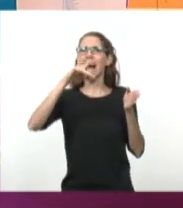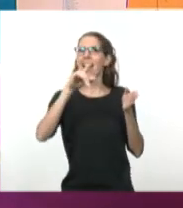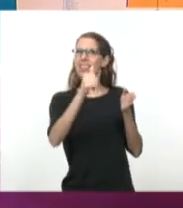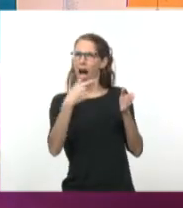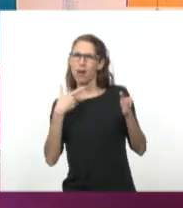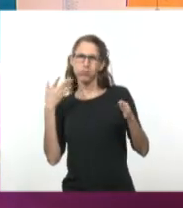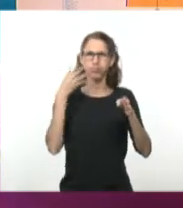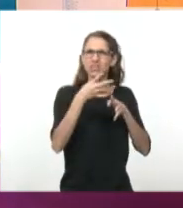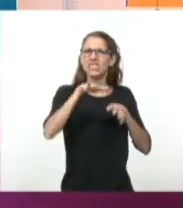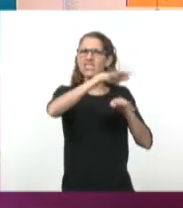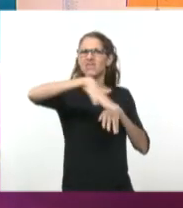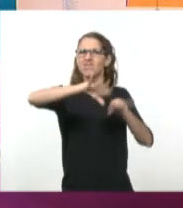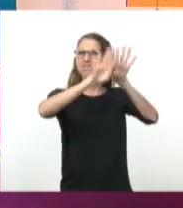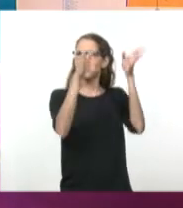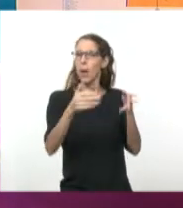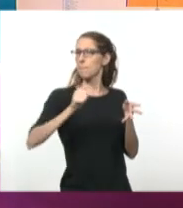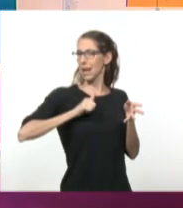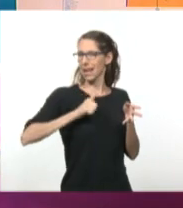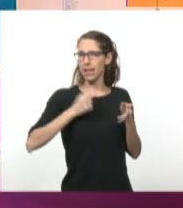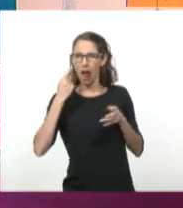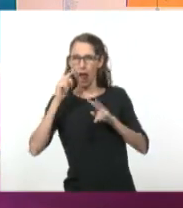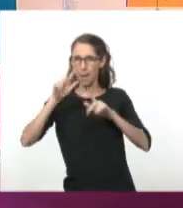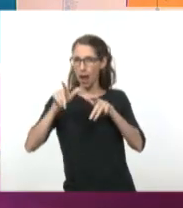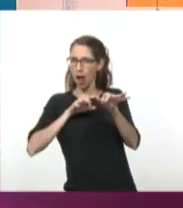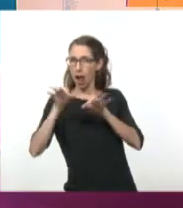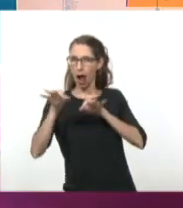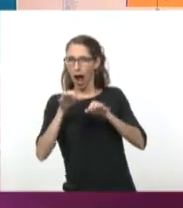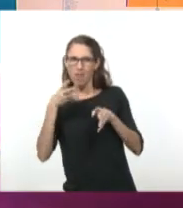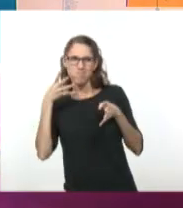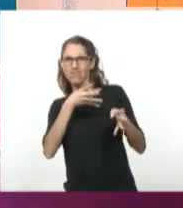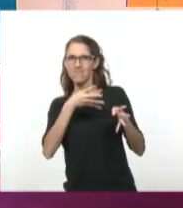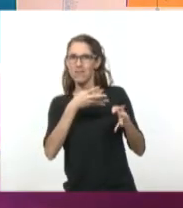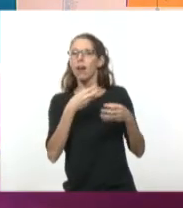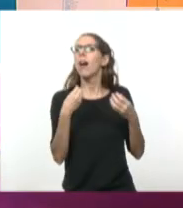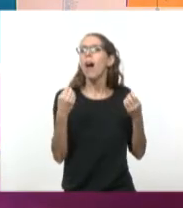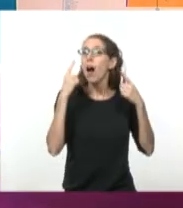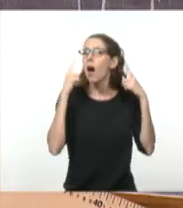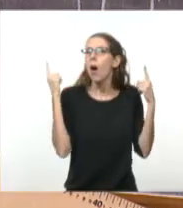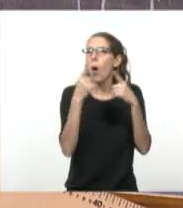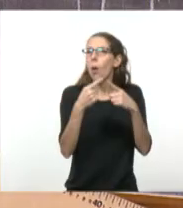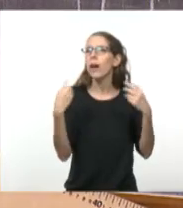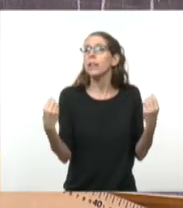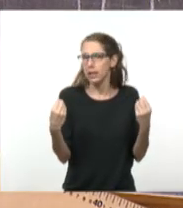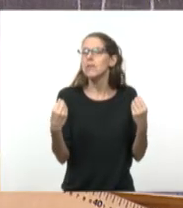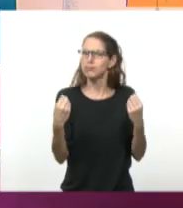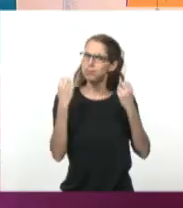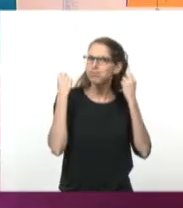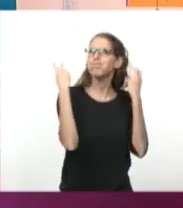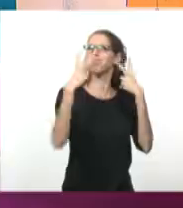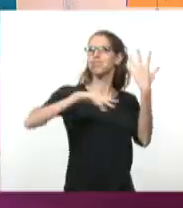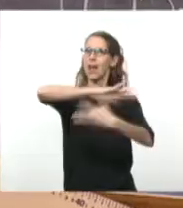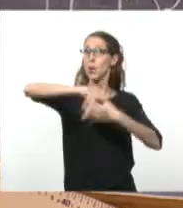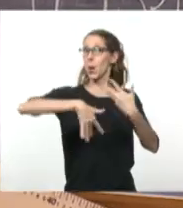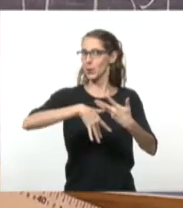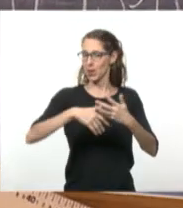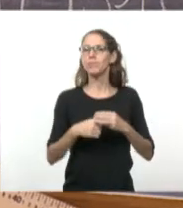una fortaleza militar programada con el objetivo, digamos, de hacer la revolución. Bien, vemos